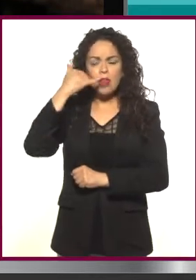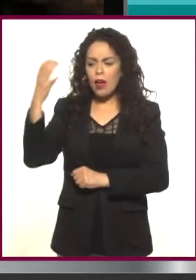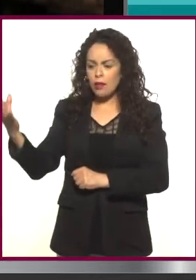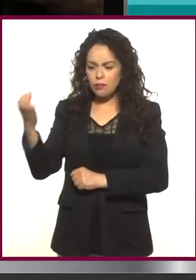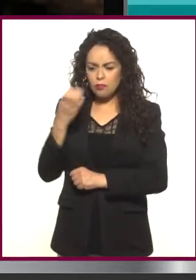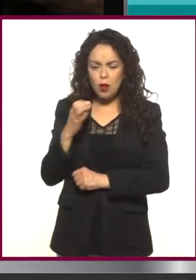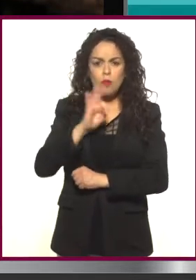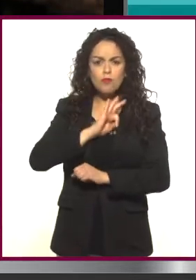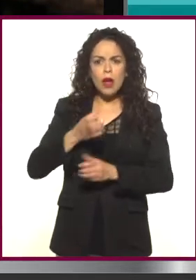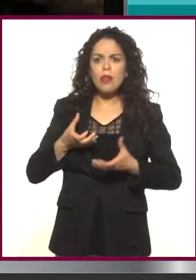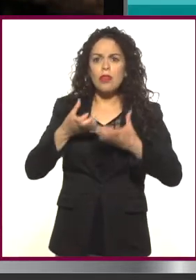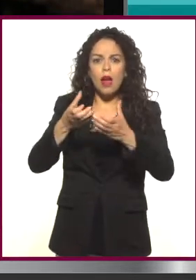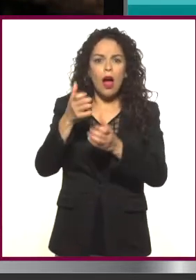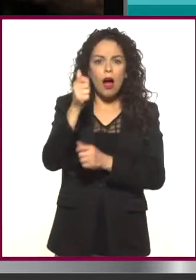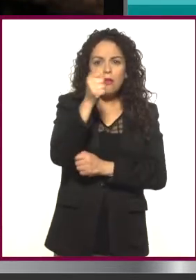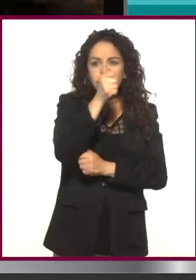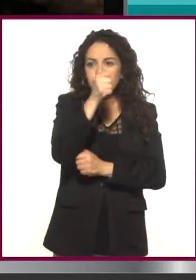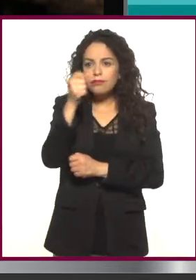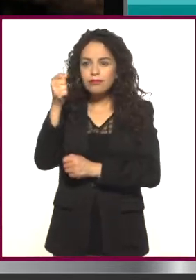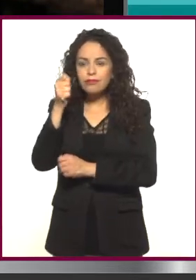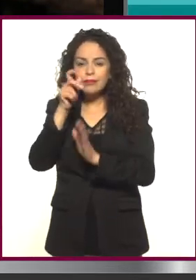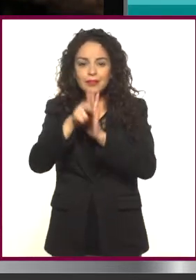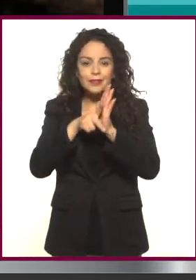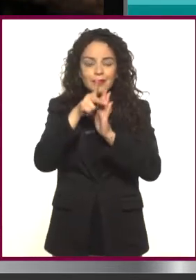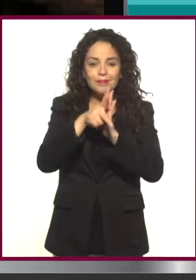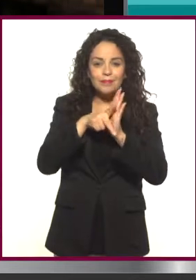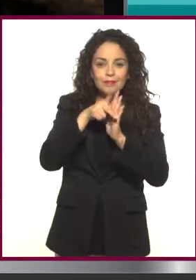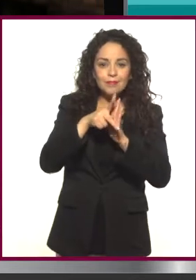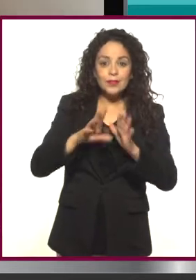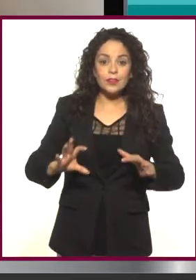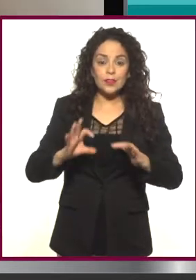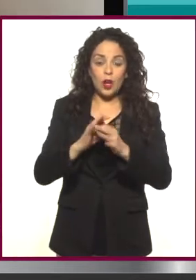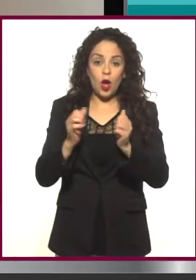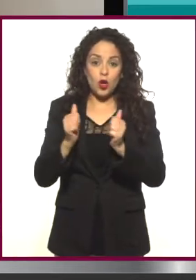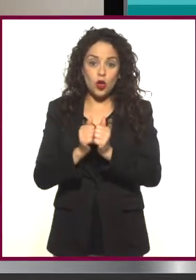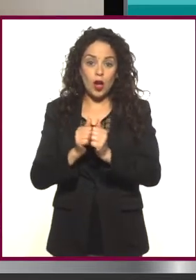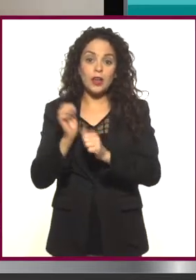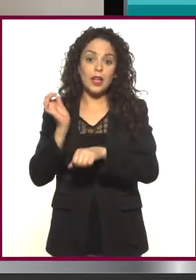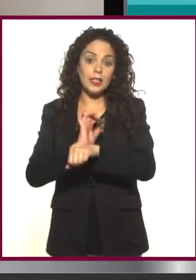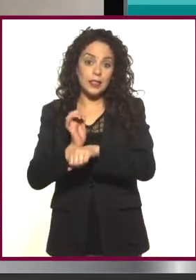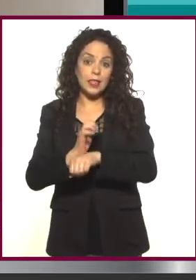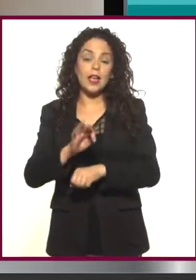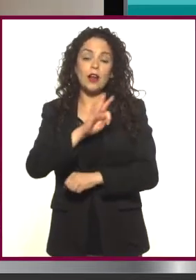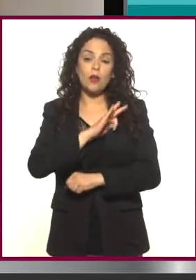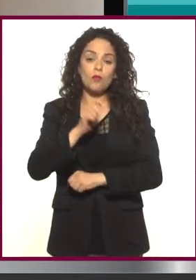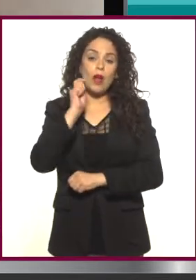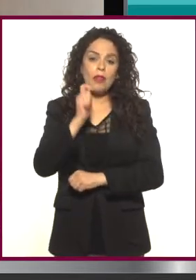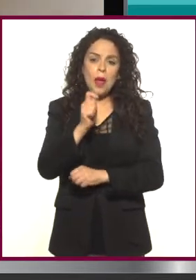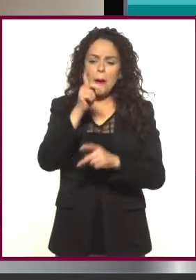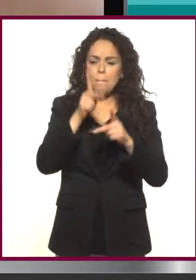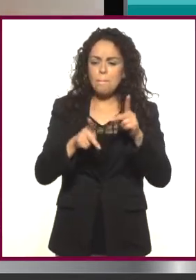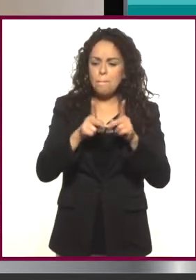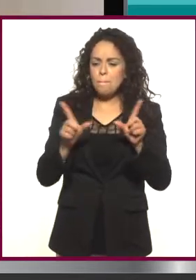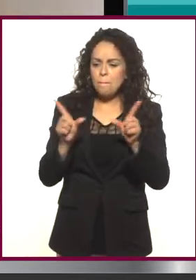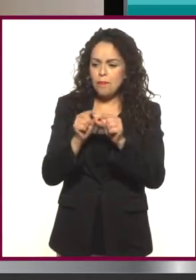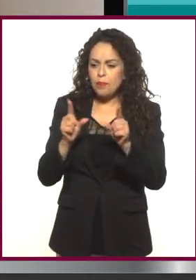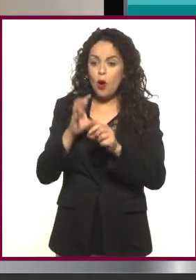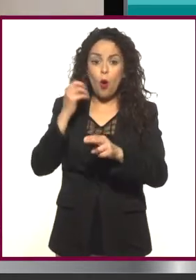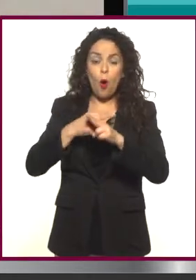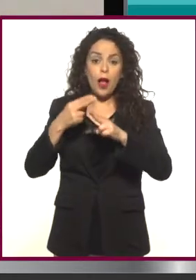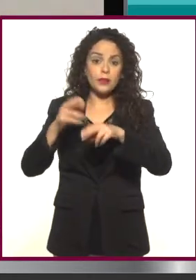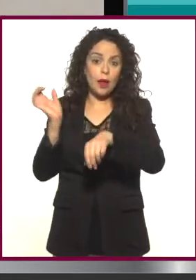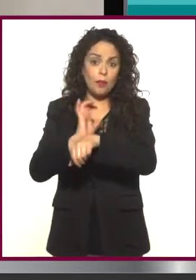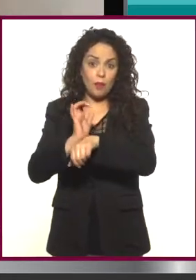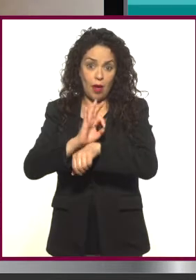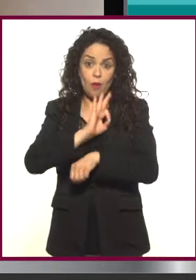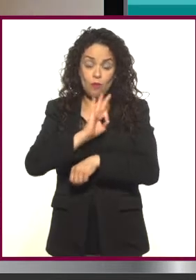y salir a grabar y familiarizarse con el lenguaje cinematográfico y ahí empezar a hacer sus primeros trabajos cortos o incluso películas.